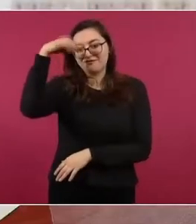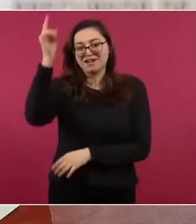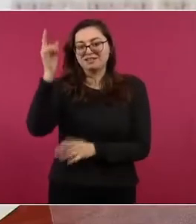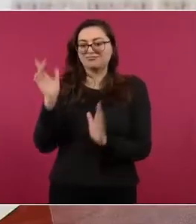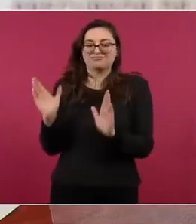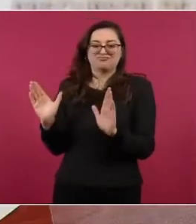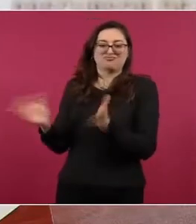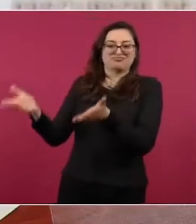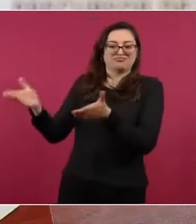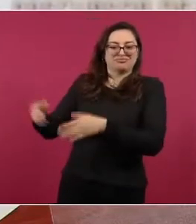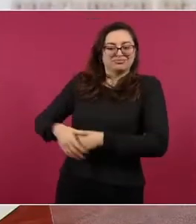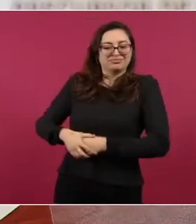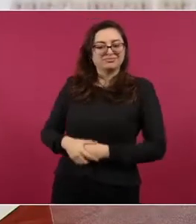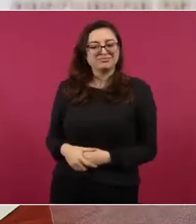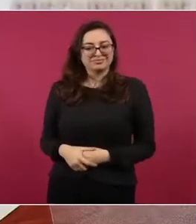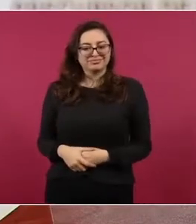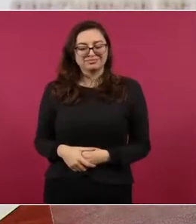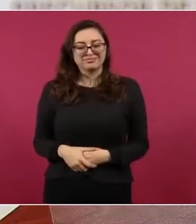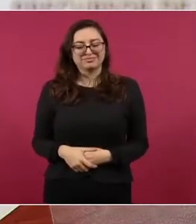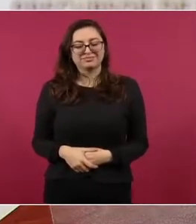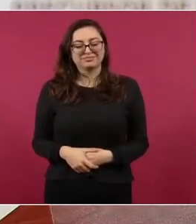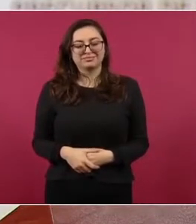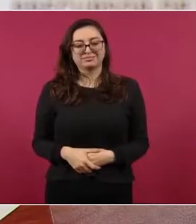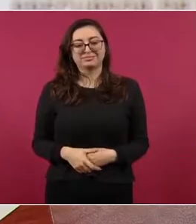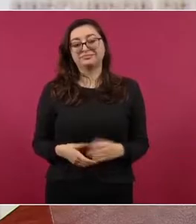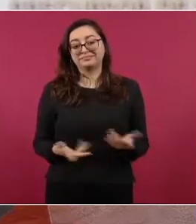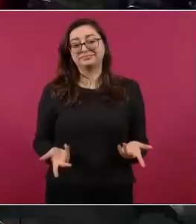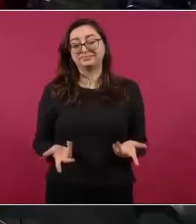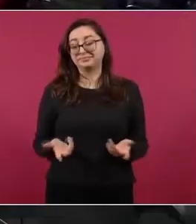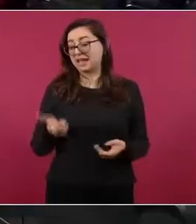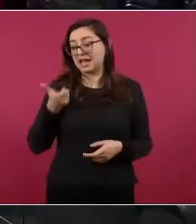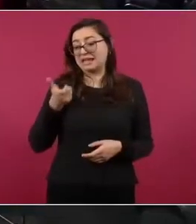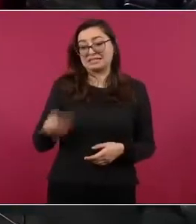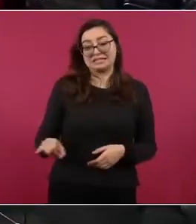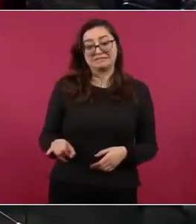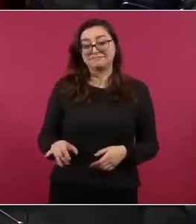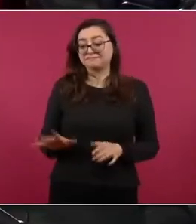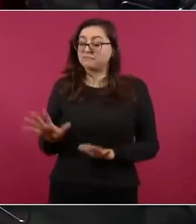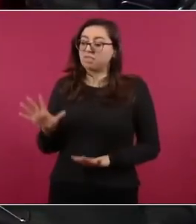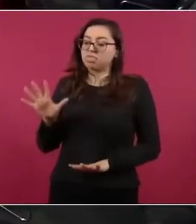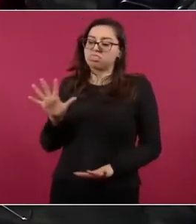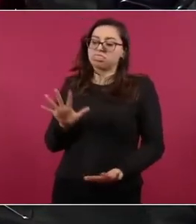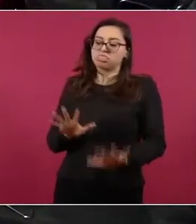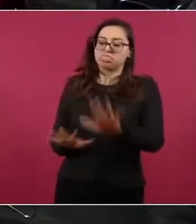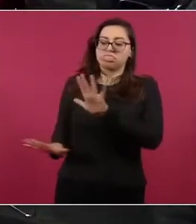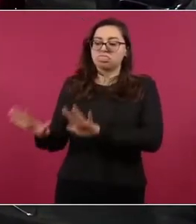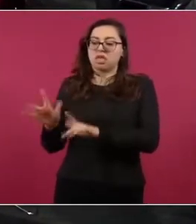conservadores de ser manipulados.